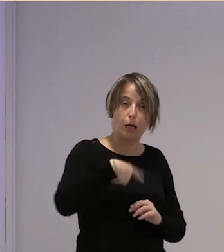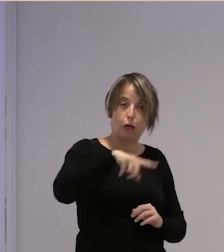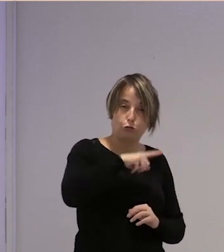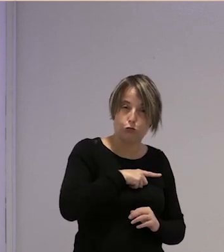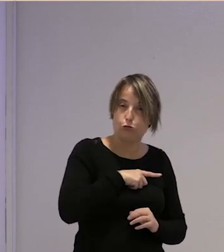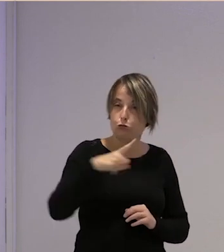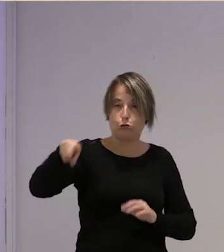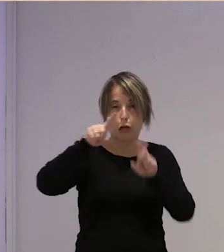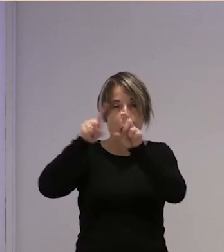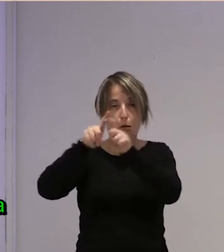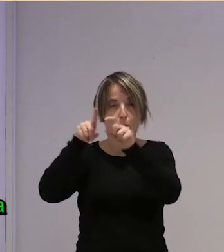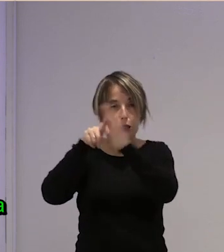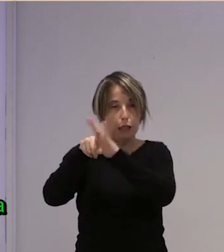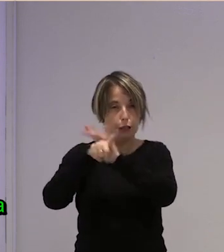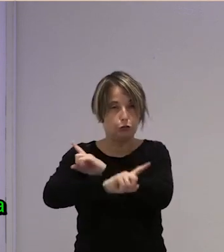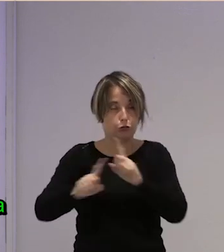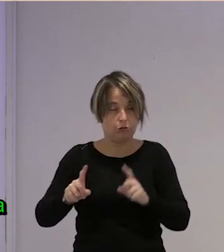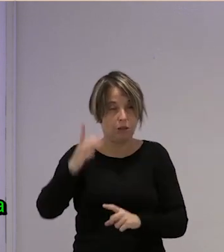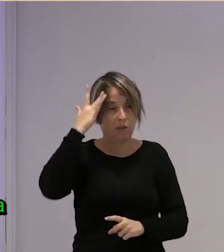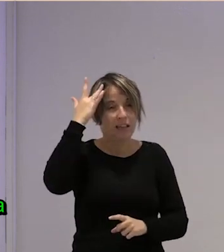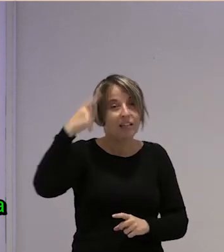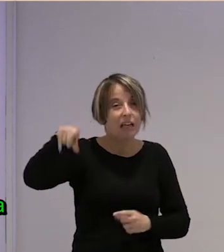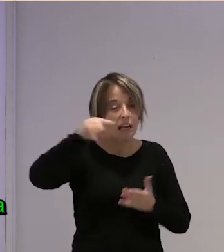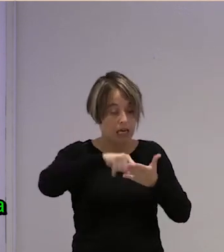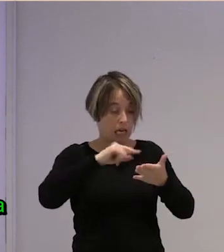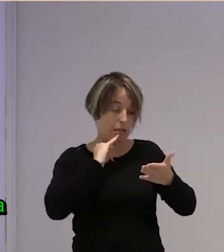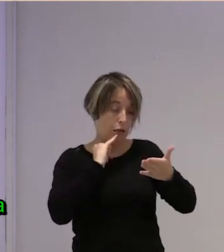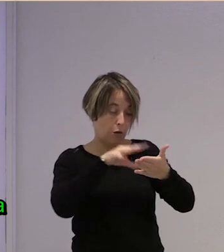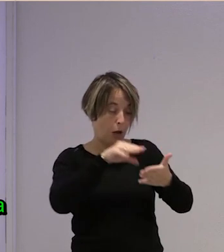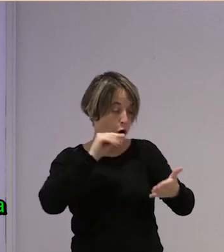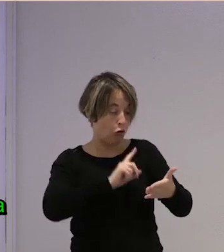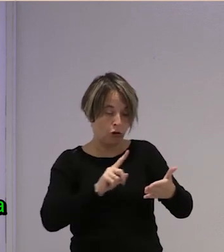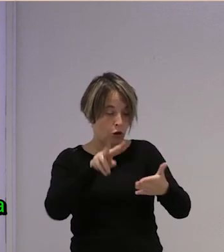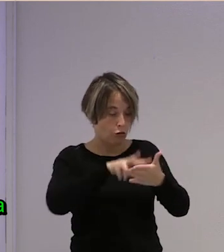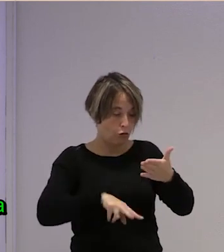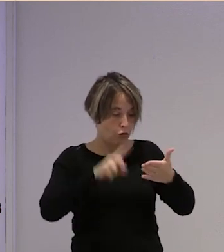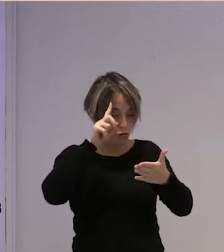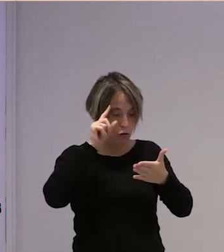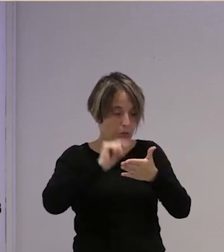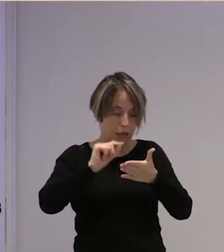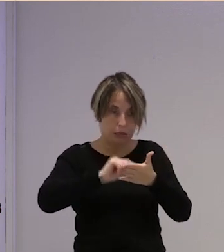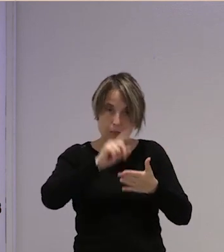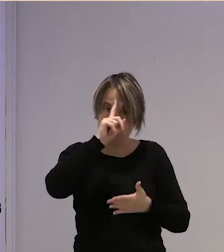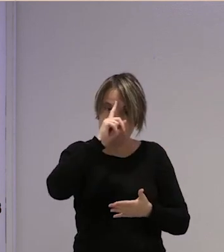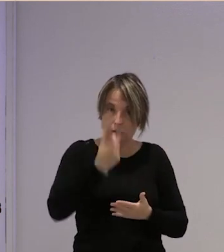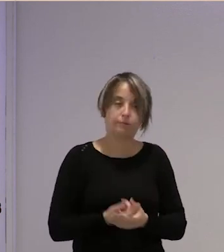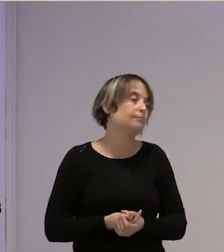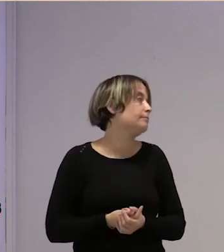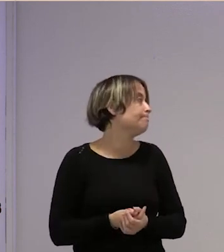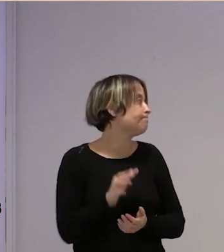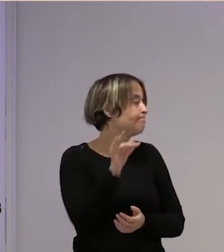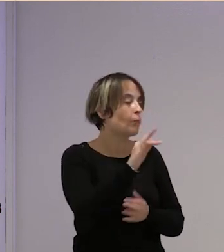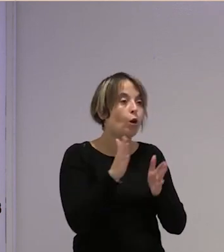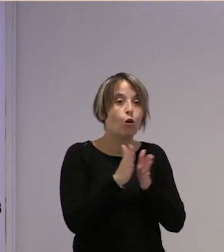mismas no nos lo gestiona la empresa pues a ellas que no entienden el idioma y la mayoría no sabe ni leer ni escribir Sí, de hecho muchas de las